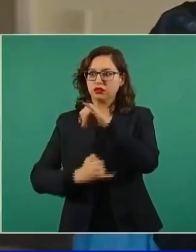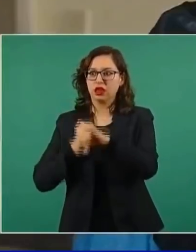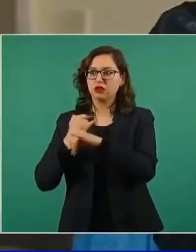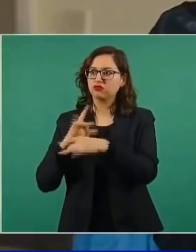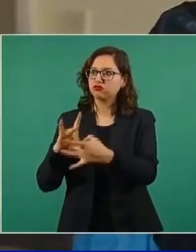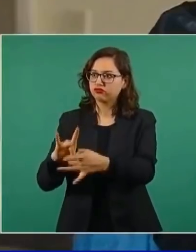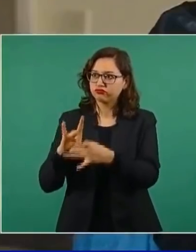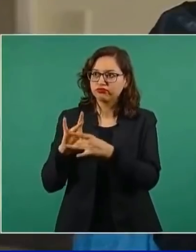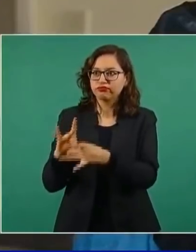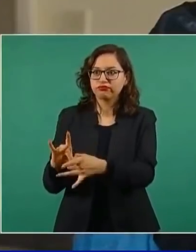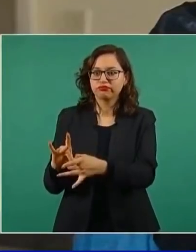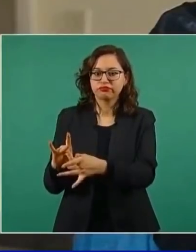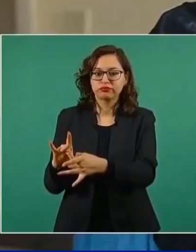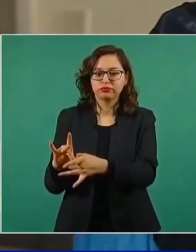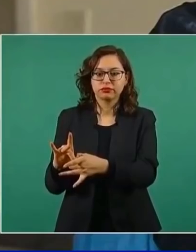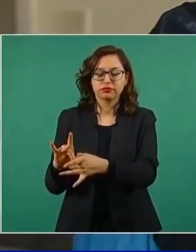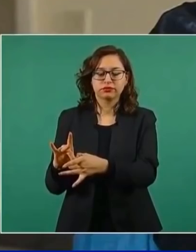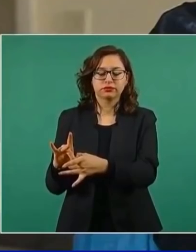con el derecho internacional,